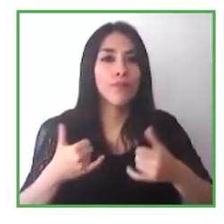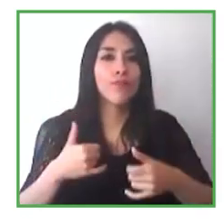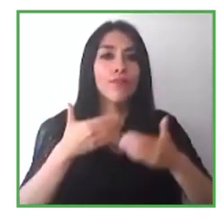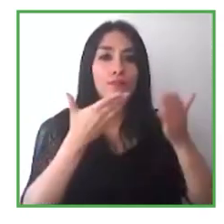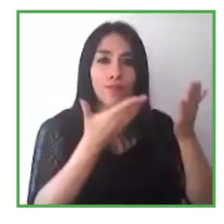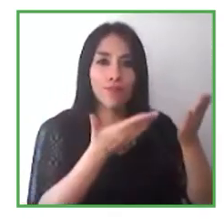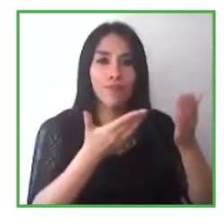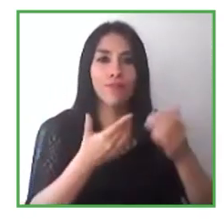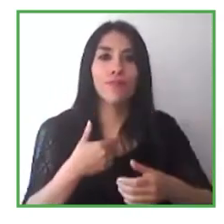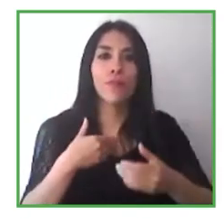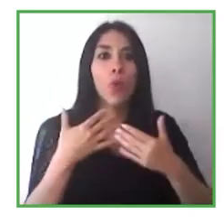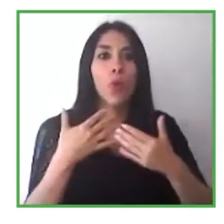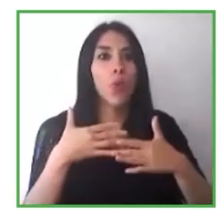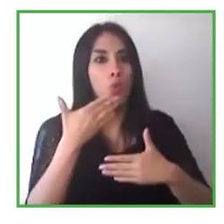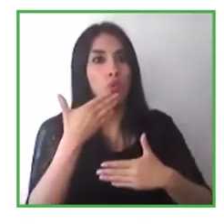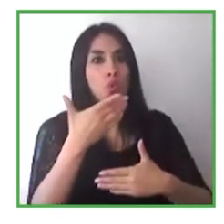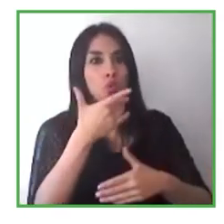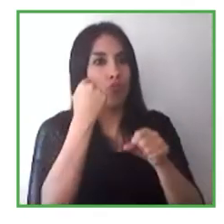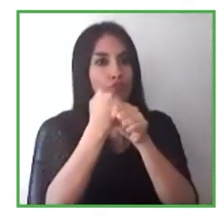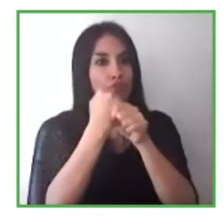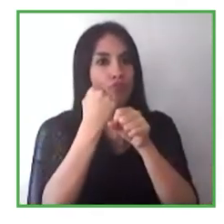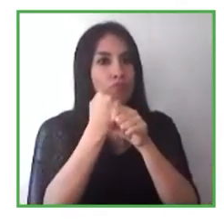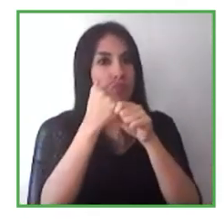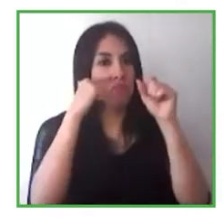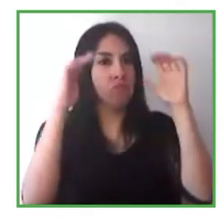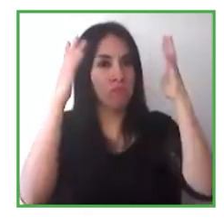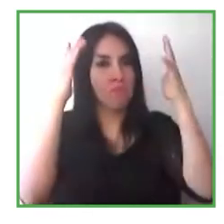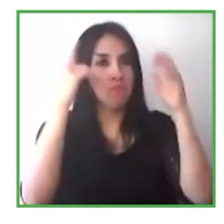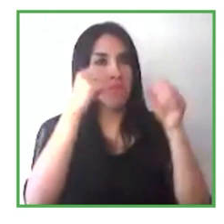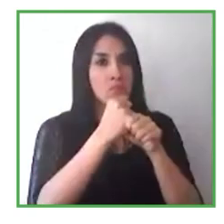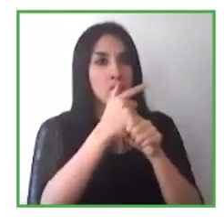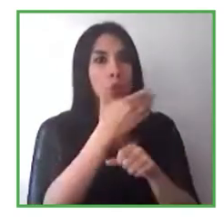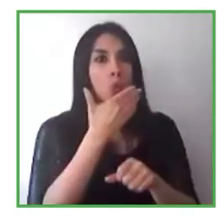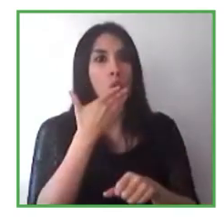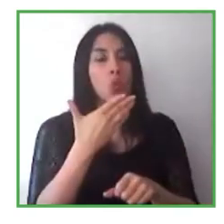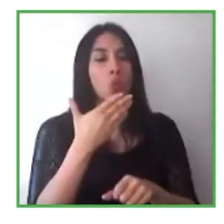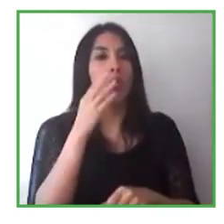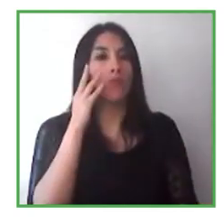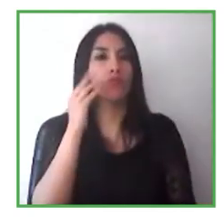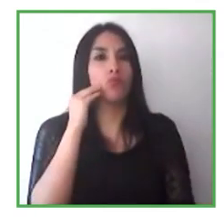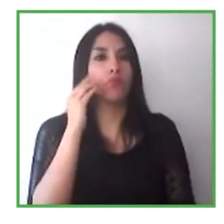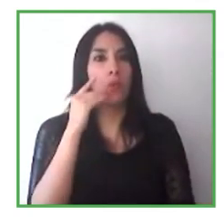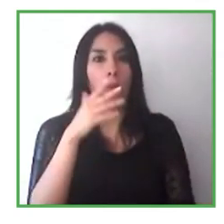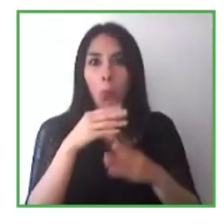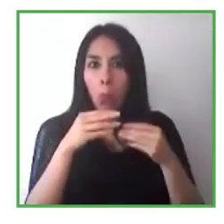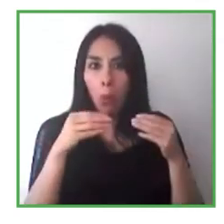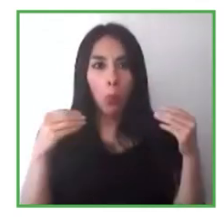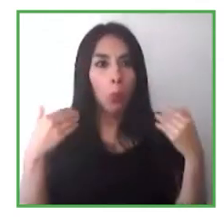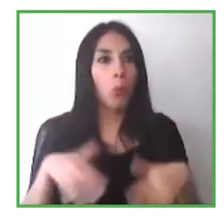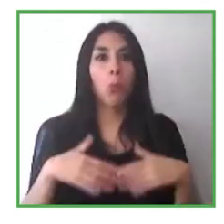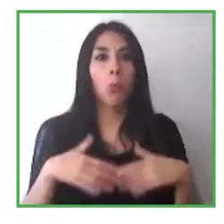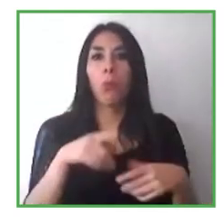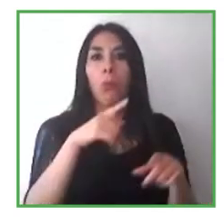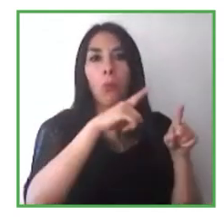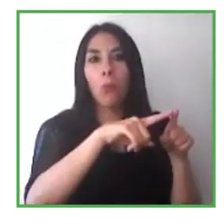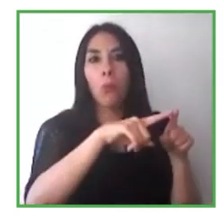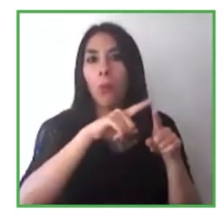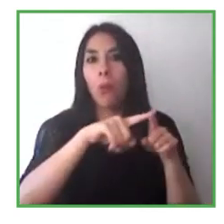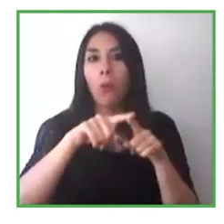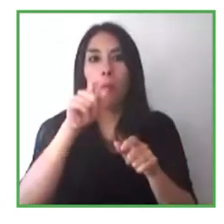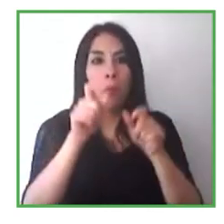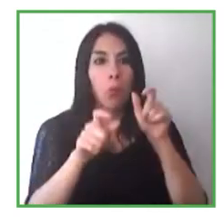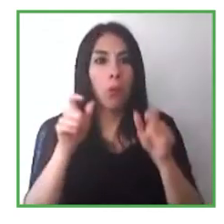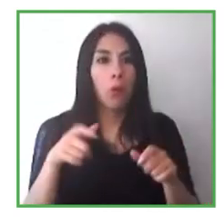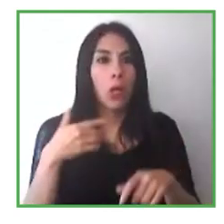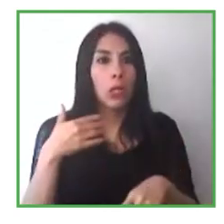experiencia, y mucha experiencia que es presencial que otras empresas no han tenido. Quiero cerrar con una pregunta que les vamos a